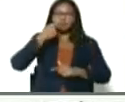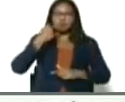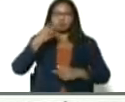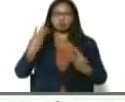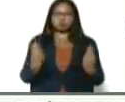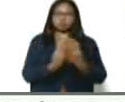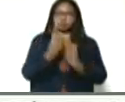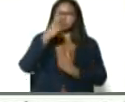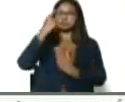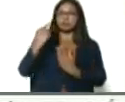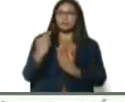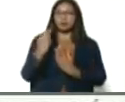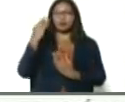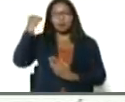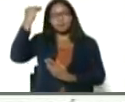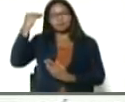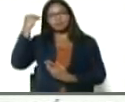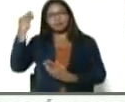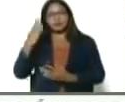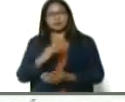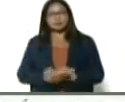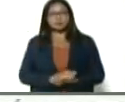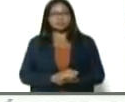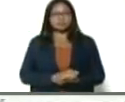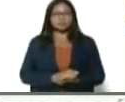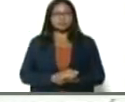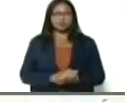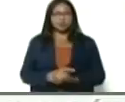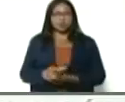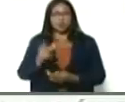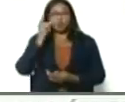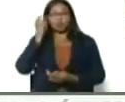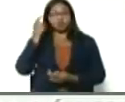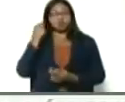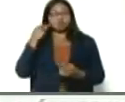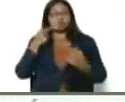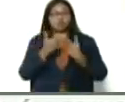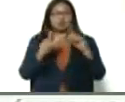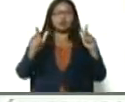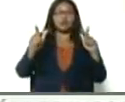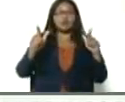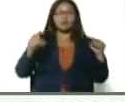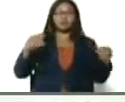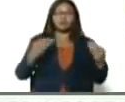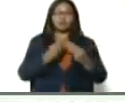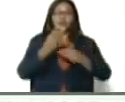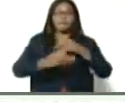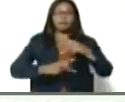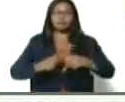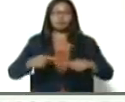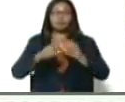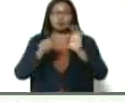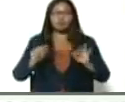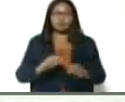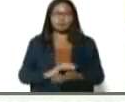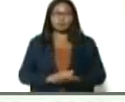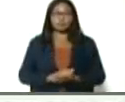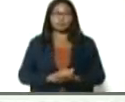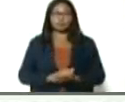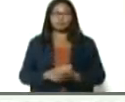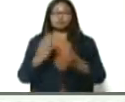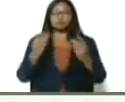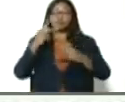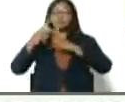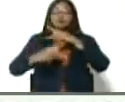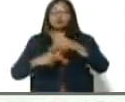con Zamora, hombres, mujeres y pueblos libres, tierras libres, y productiva, muy productiva, tenemos